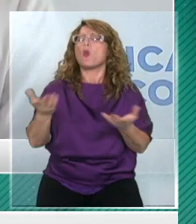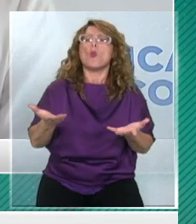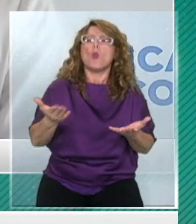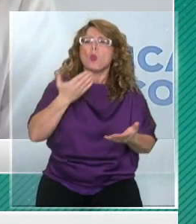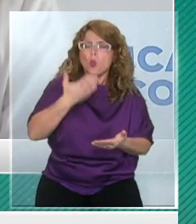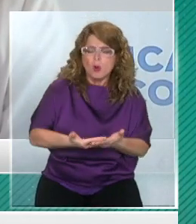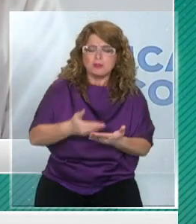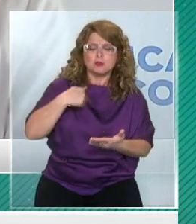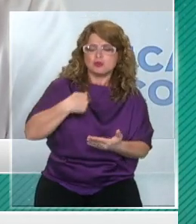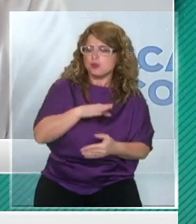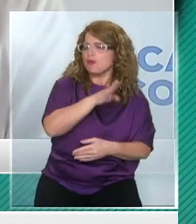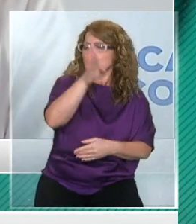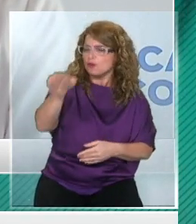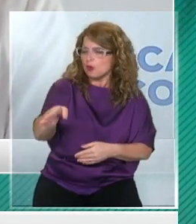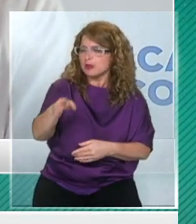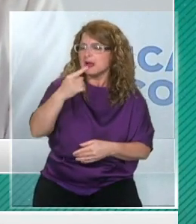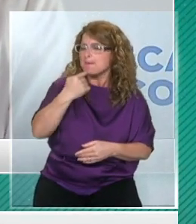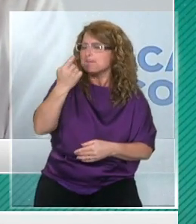cuándo preocuparse?